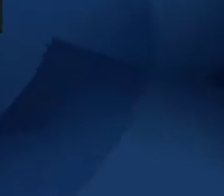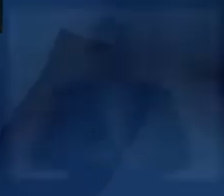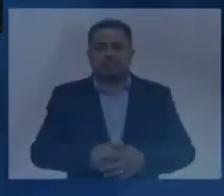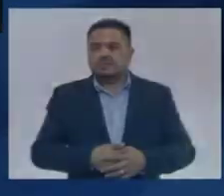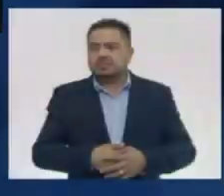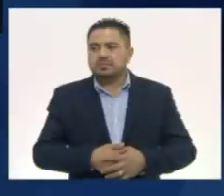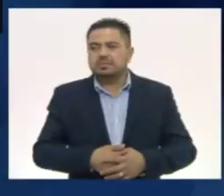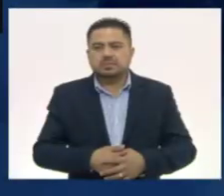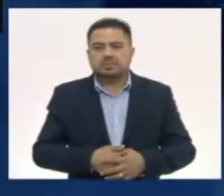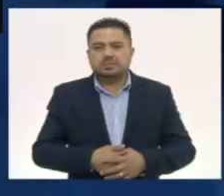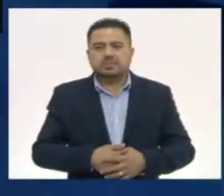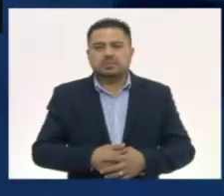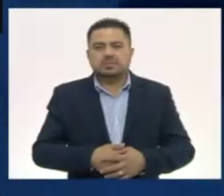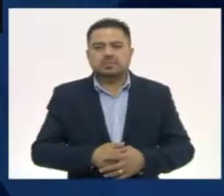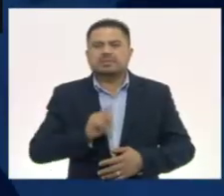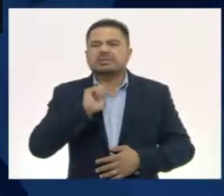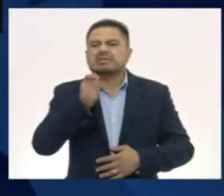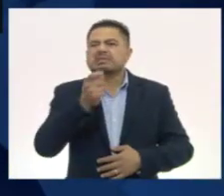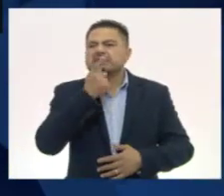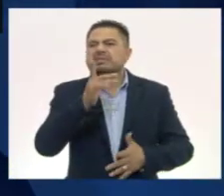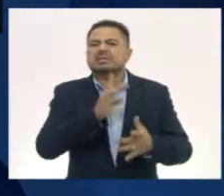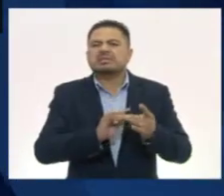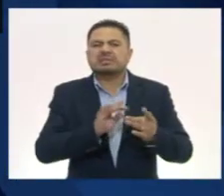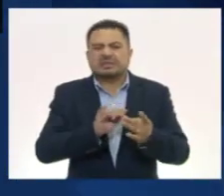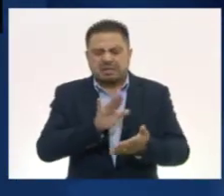¿Qué dicen los mayas?